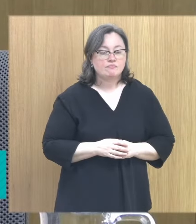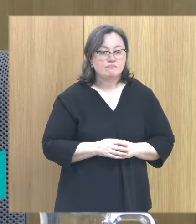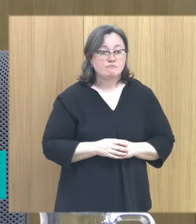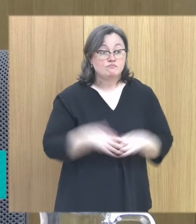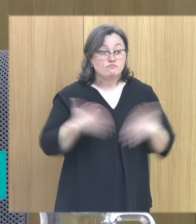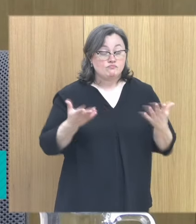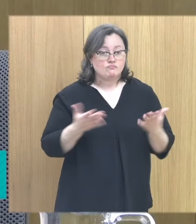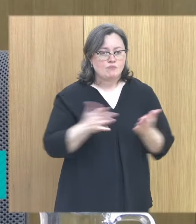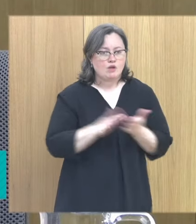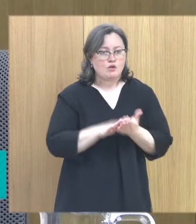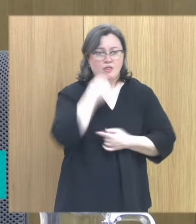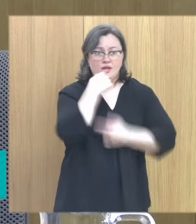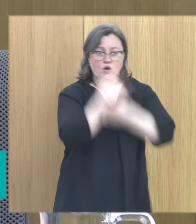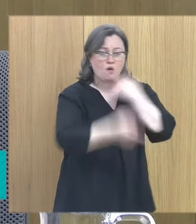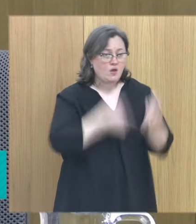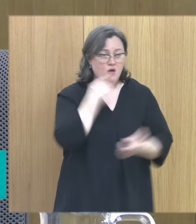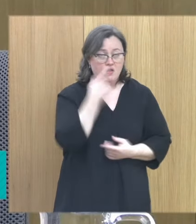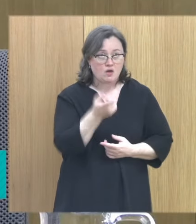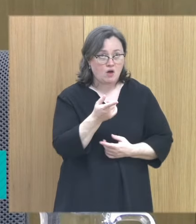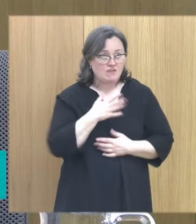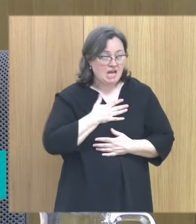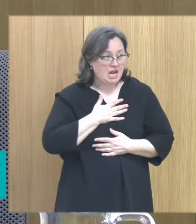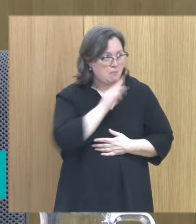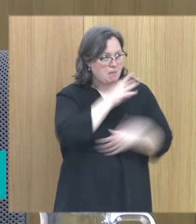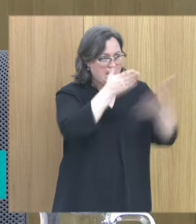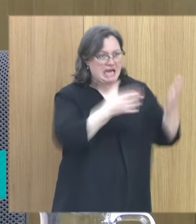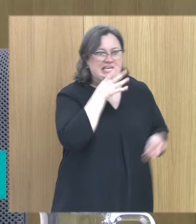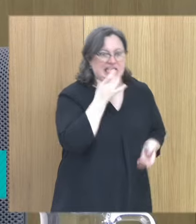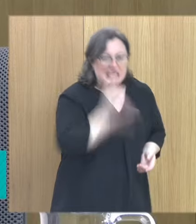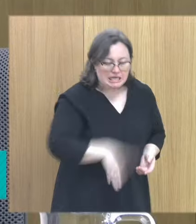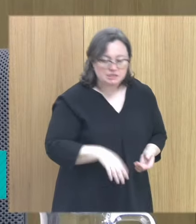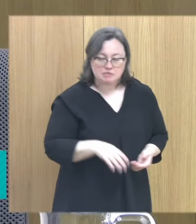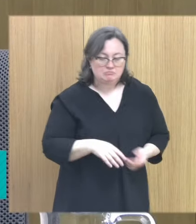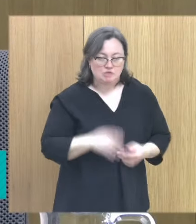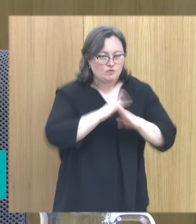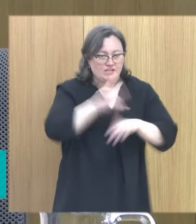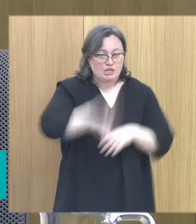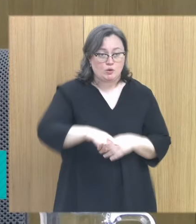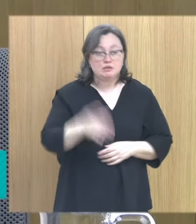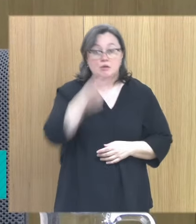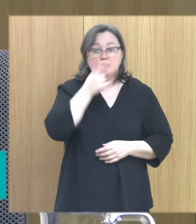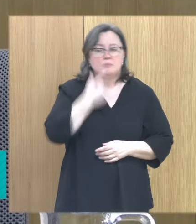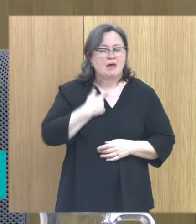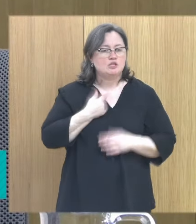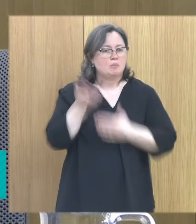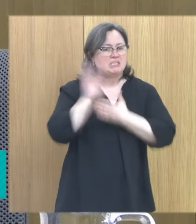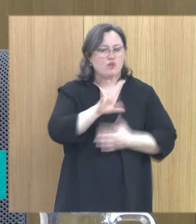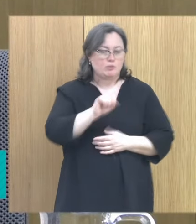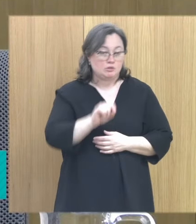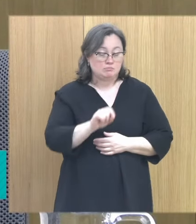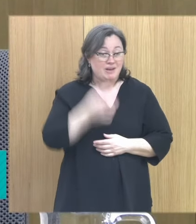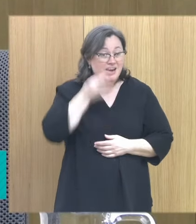Por mucho que yo dijera, Pepa me iba a quedar corta. Así que yo… me han dicho que cinco minutos, pero es que